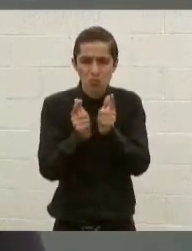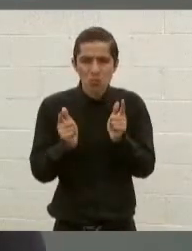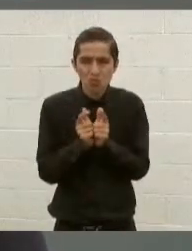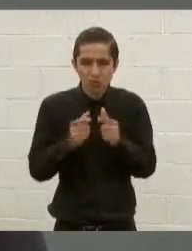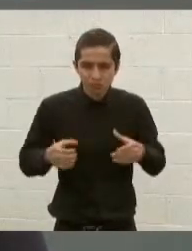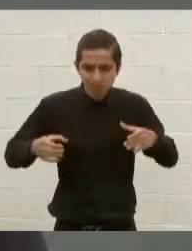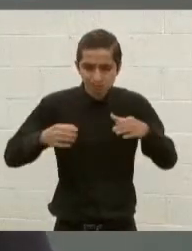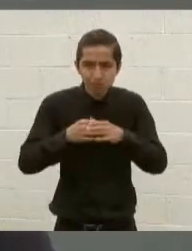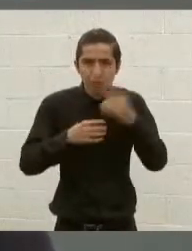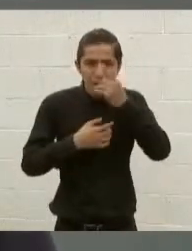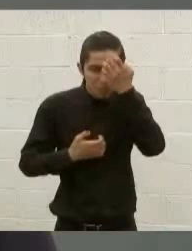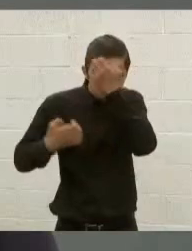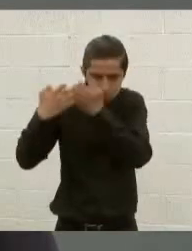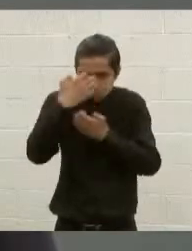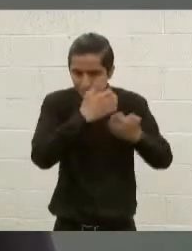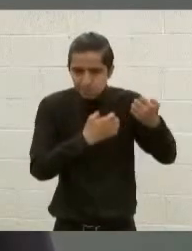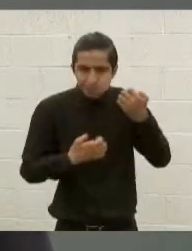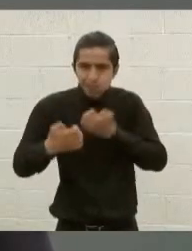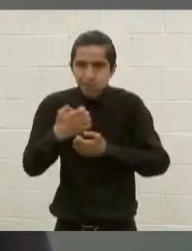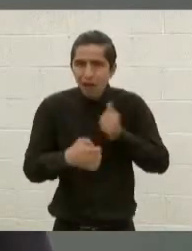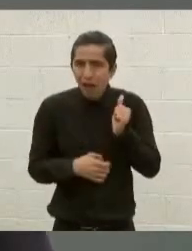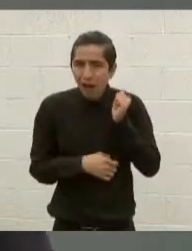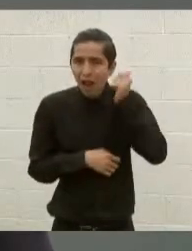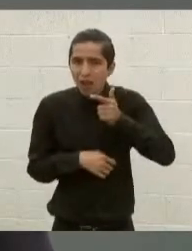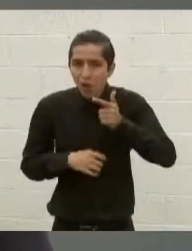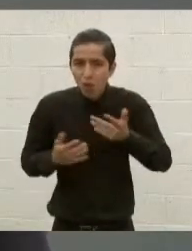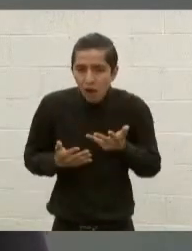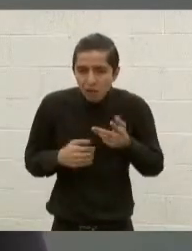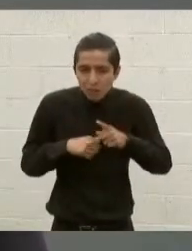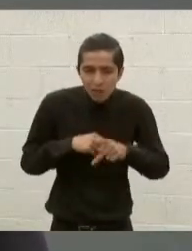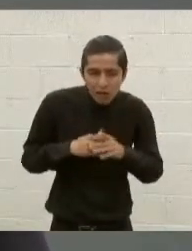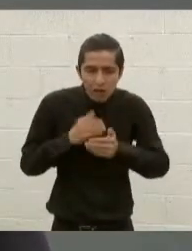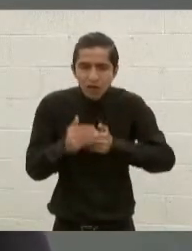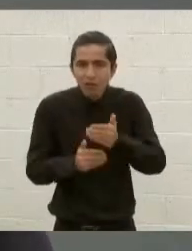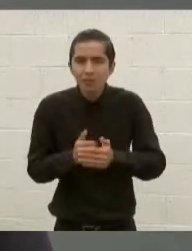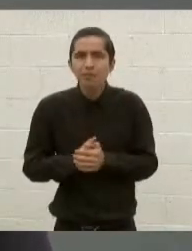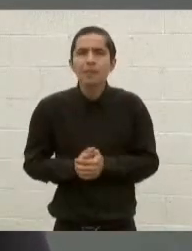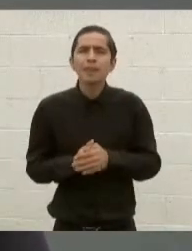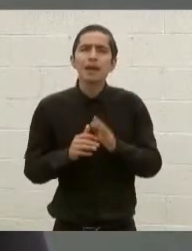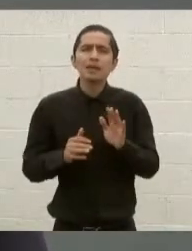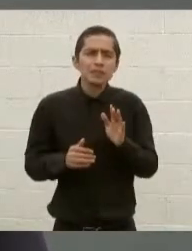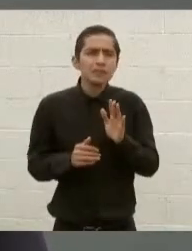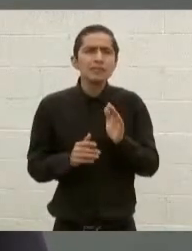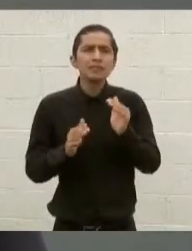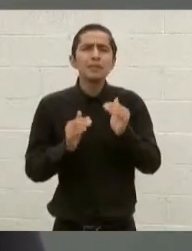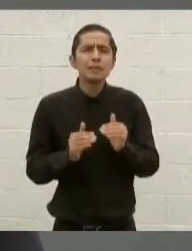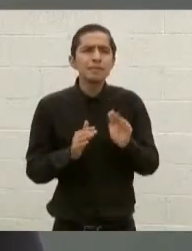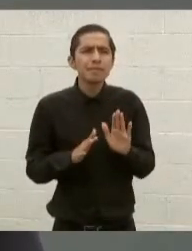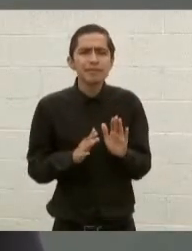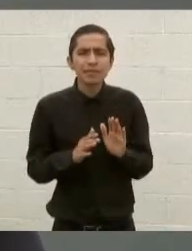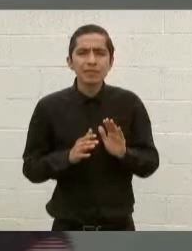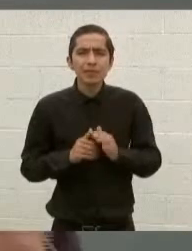para el análisis de riesgo correspondiente. En el caso de